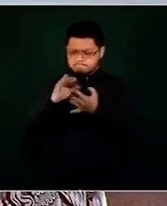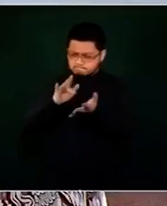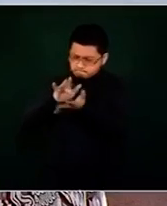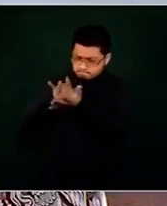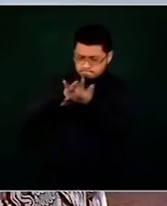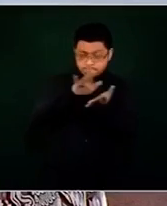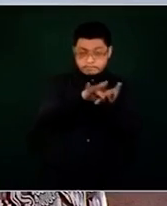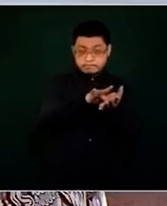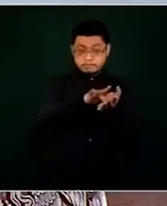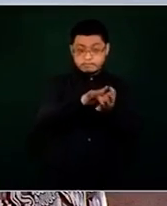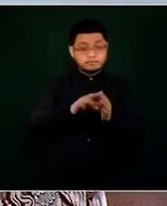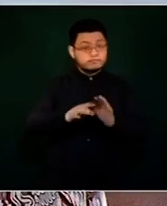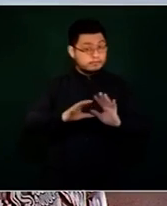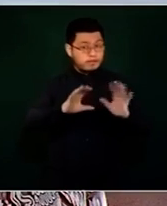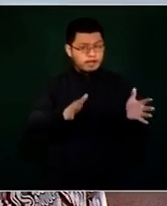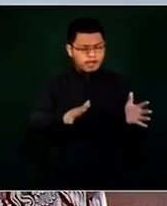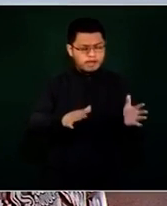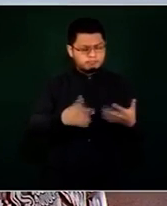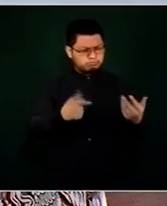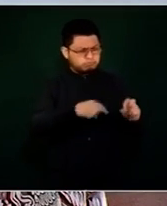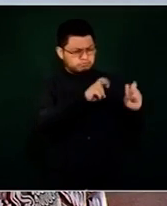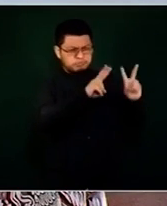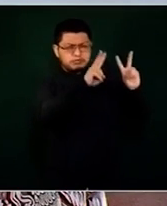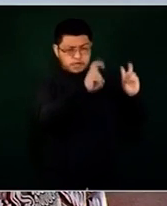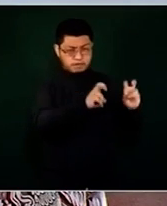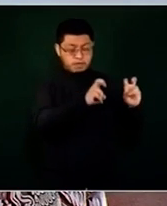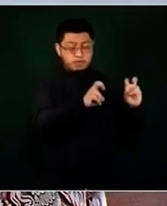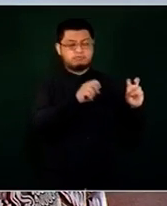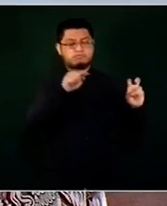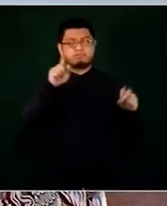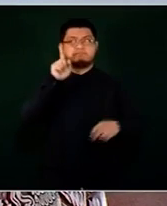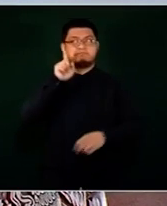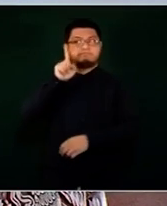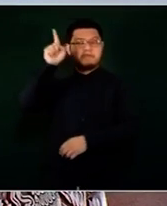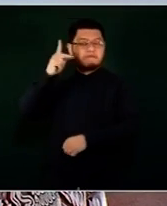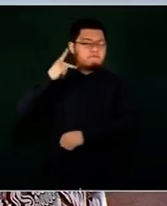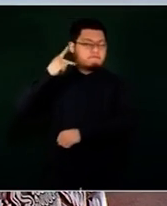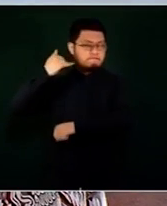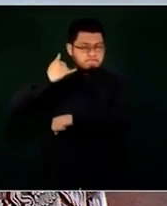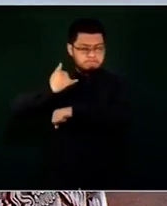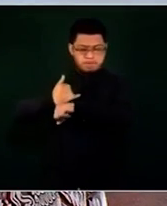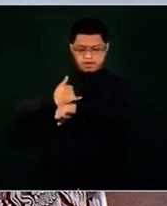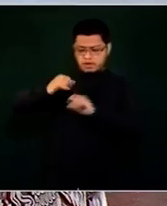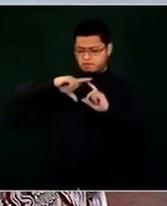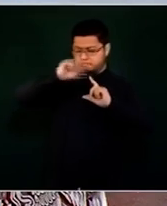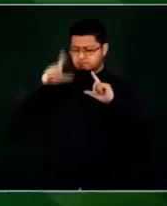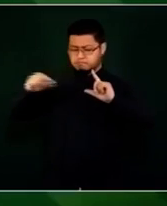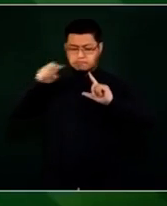el caso, el asunto, la Fiscalía General de la República.